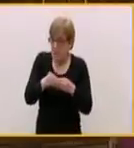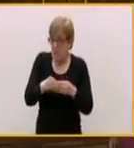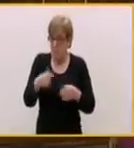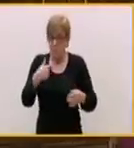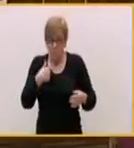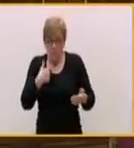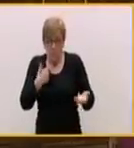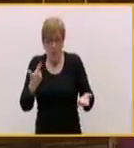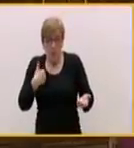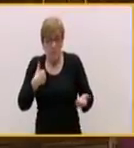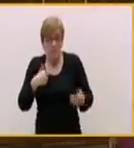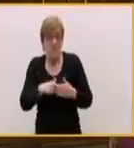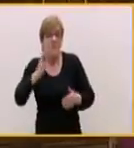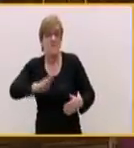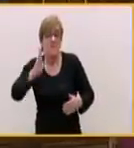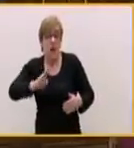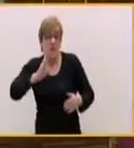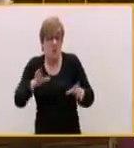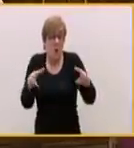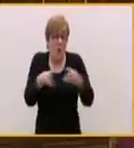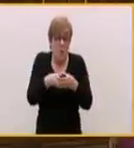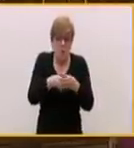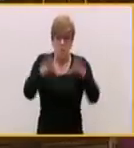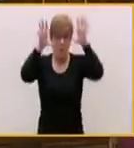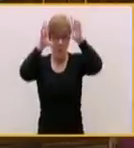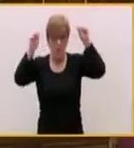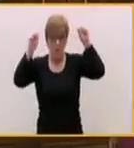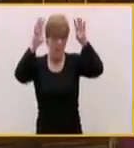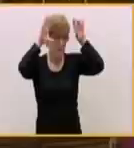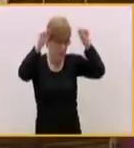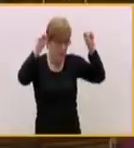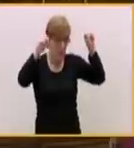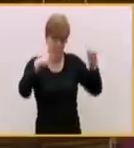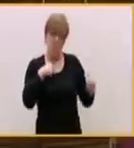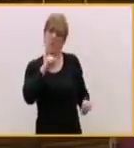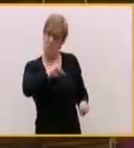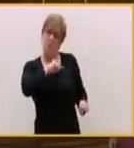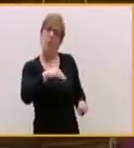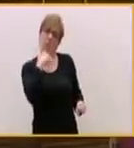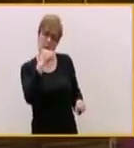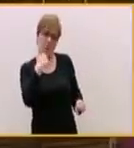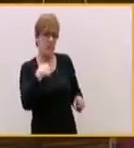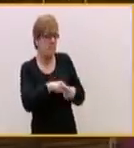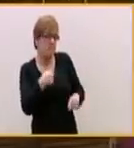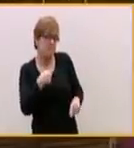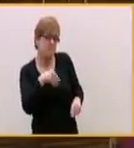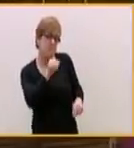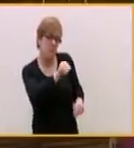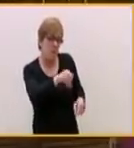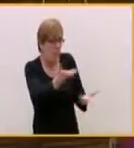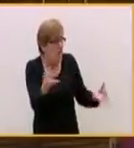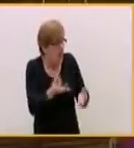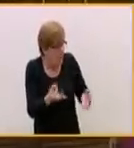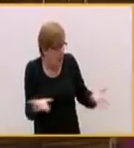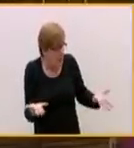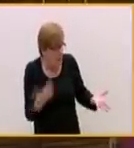tanta estima como tiene el conjunto de la Guardia Civil, pero alguna tengo y tengo la tentación de preguntarle si le ha ocurrido algo a usted esta